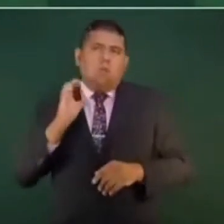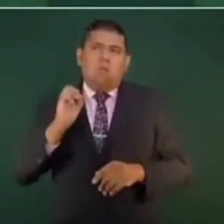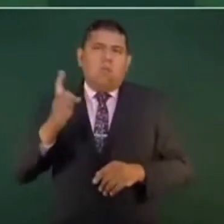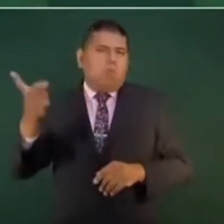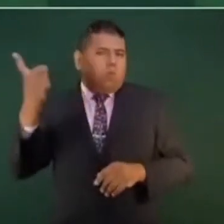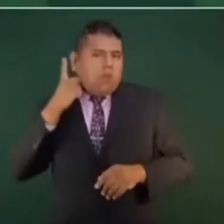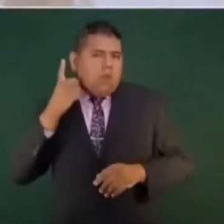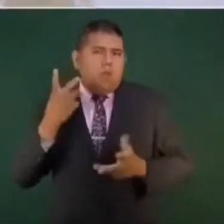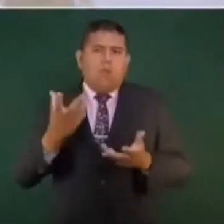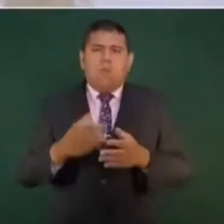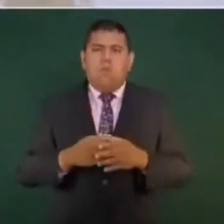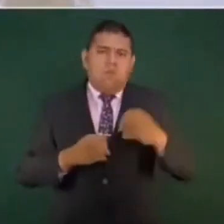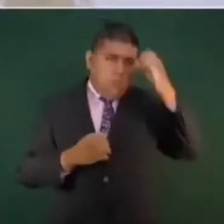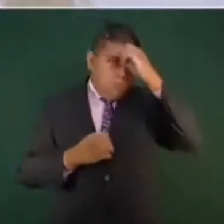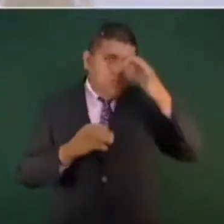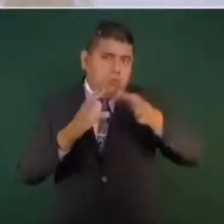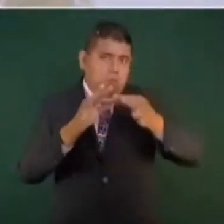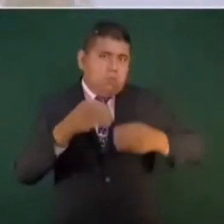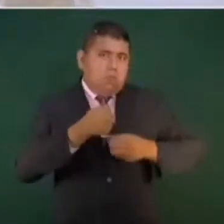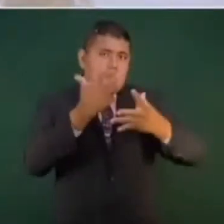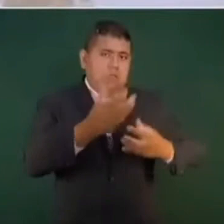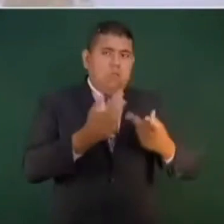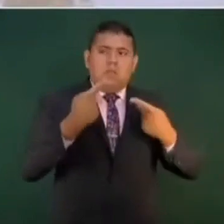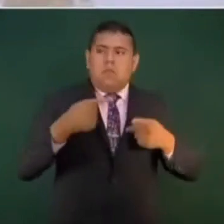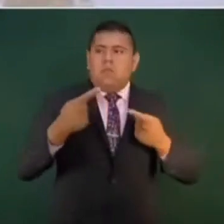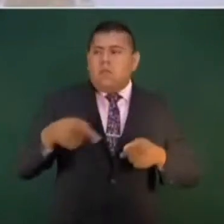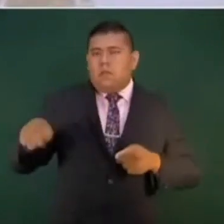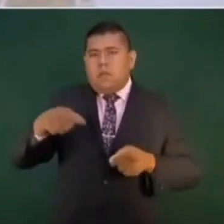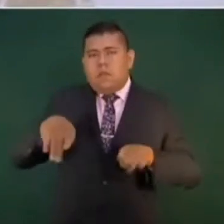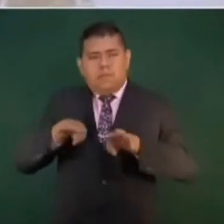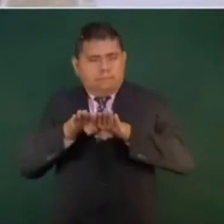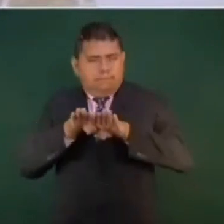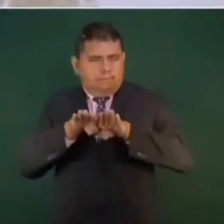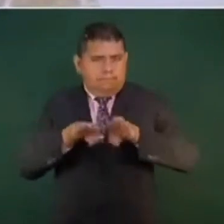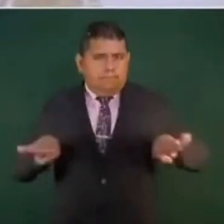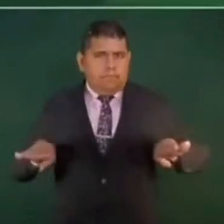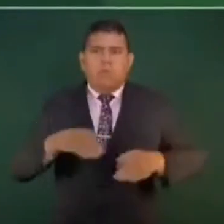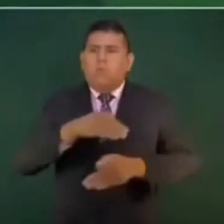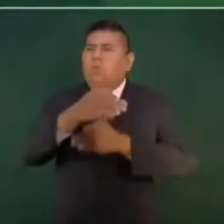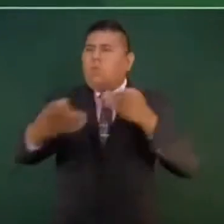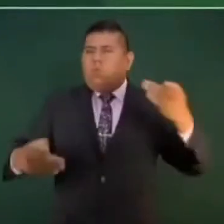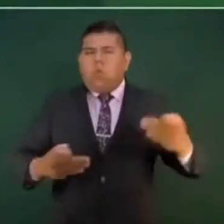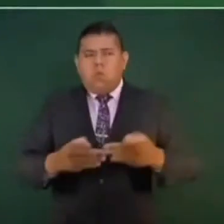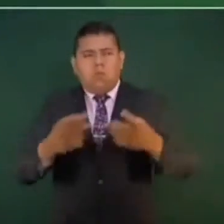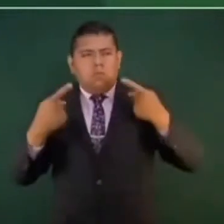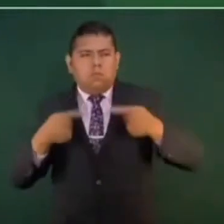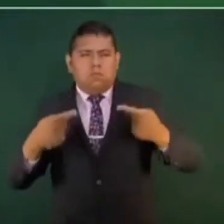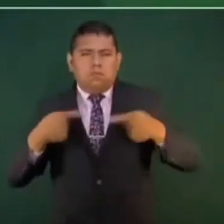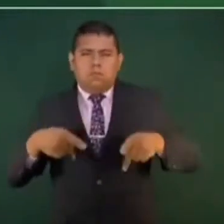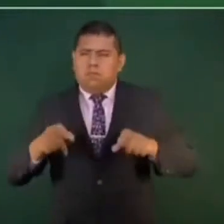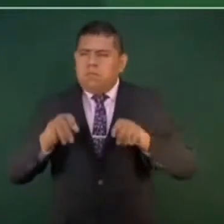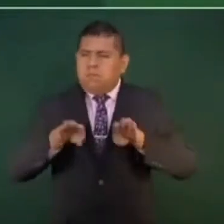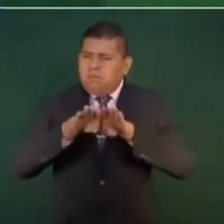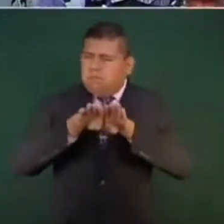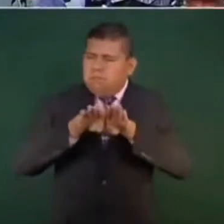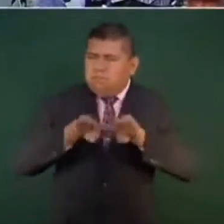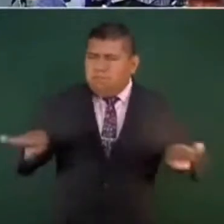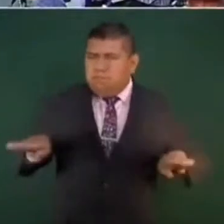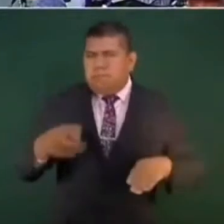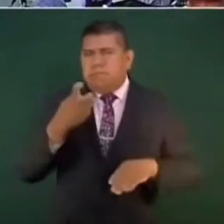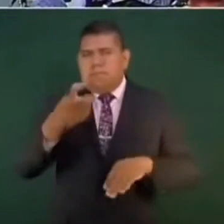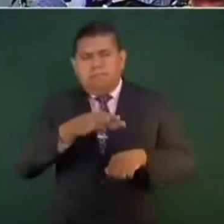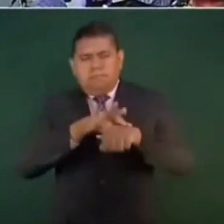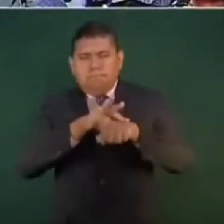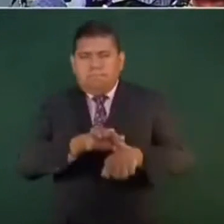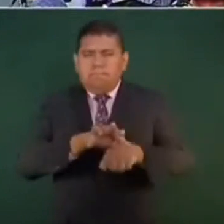de cualquier persona somos iguales y esta es la realidad